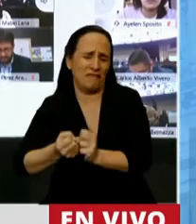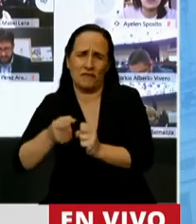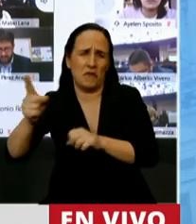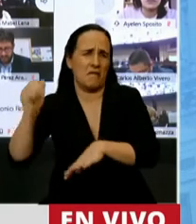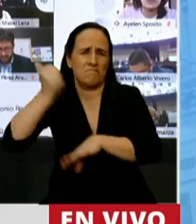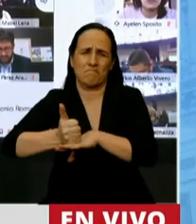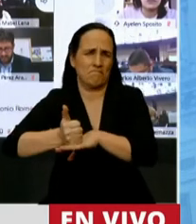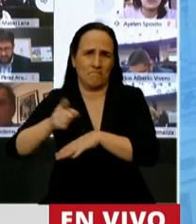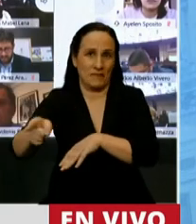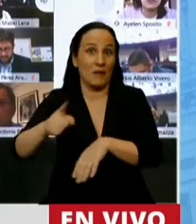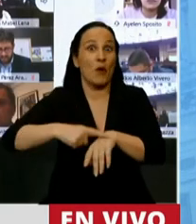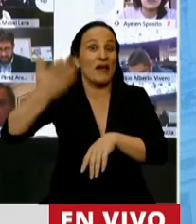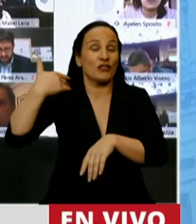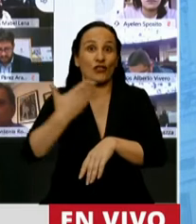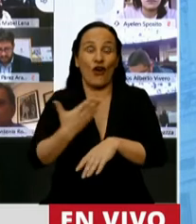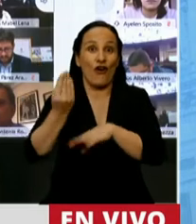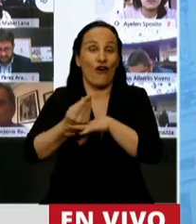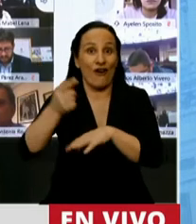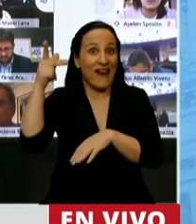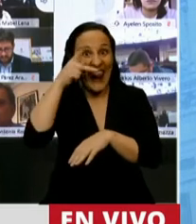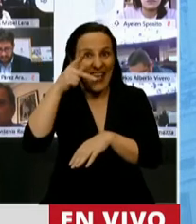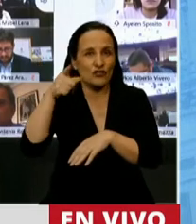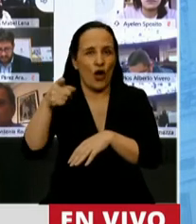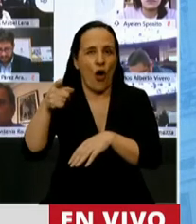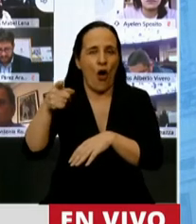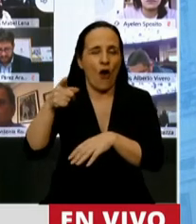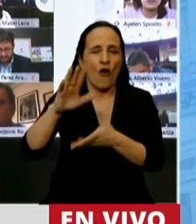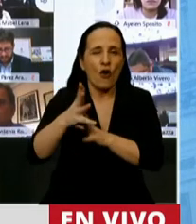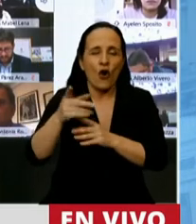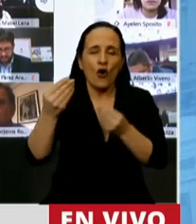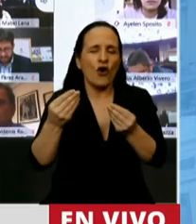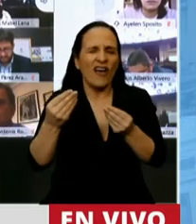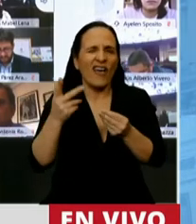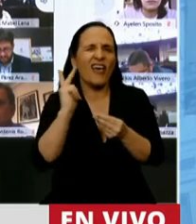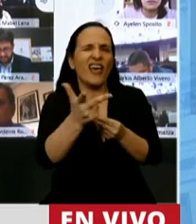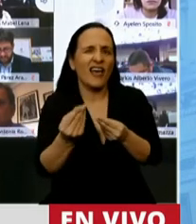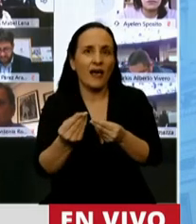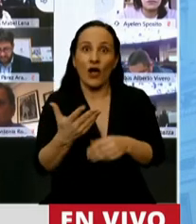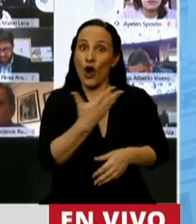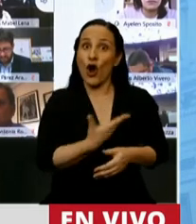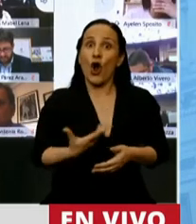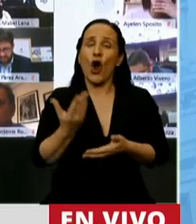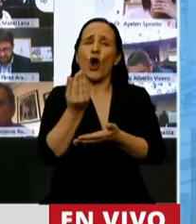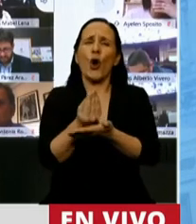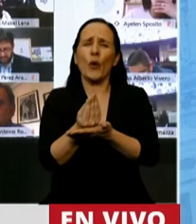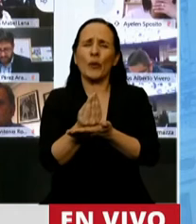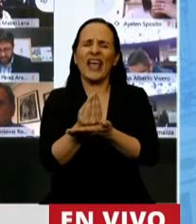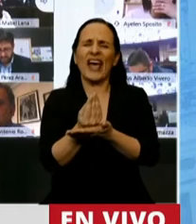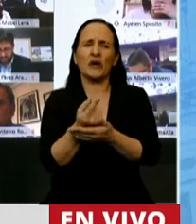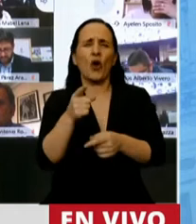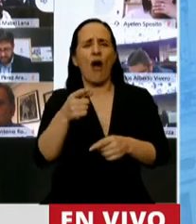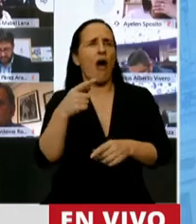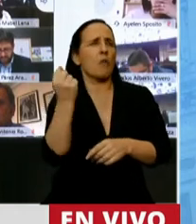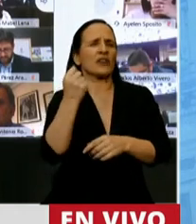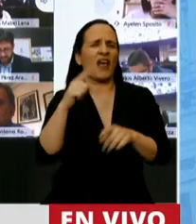Néstor Kirchner, cuando asumió, nos señaló que un gobierno debe distinguirse, no por los discursos de sus